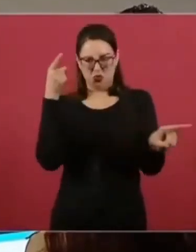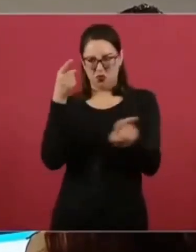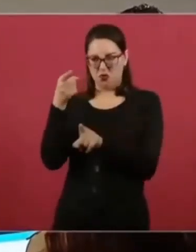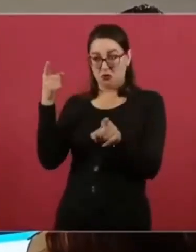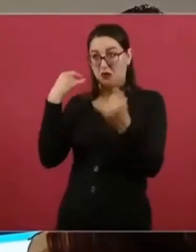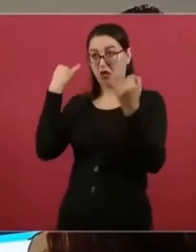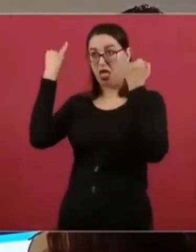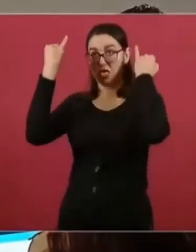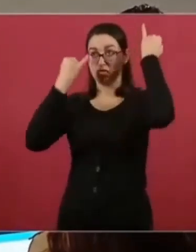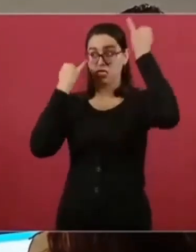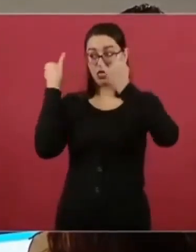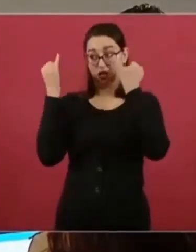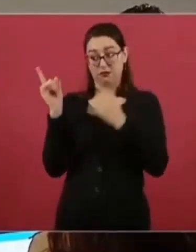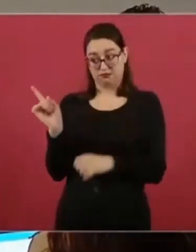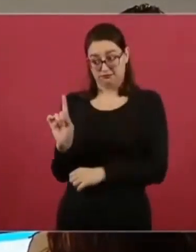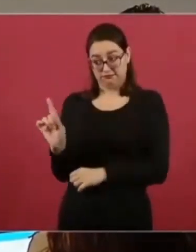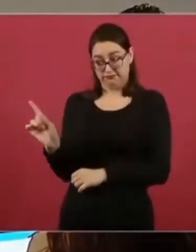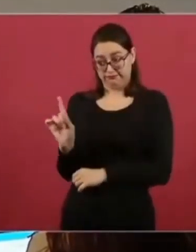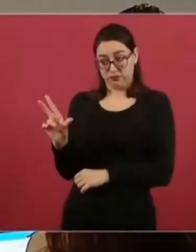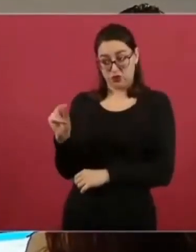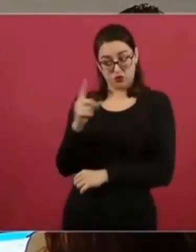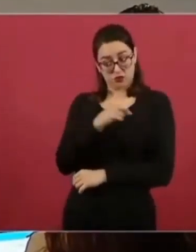prestigio de las personas,